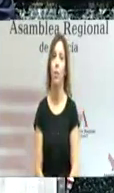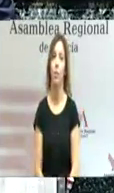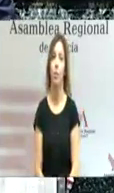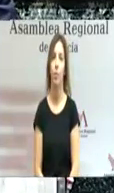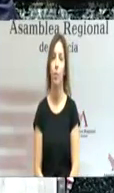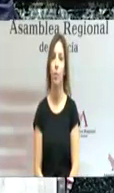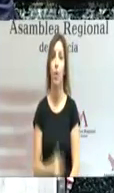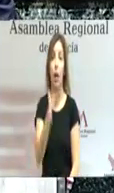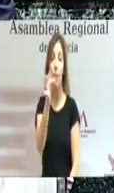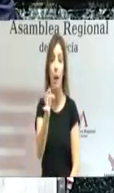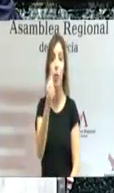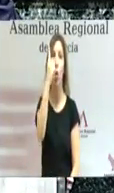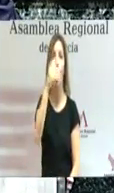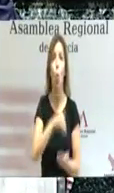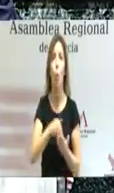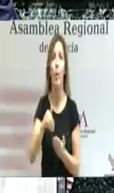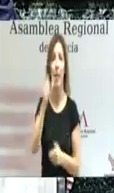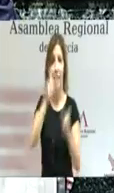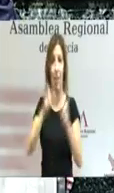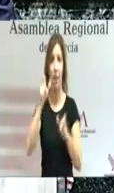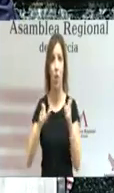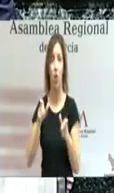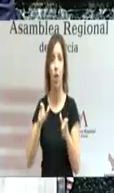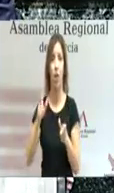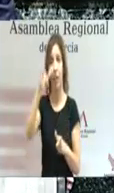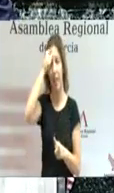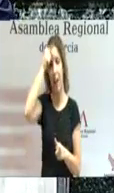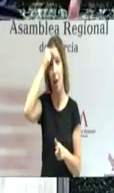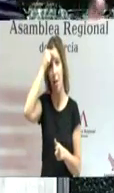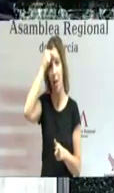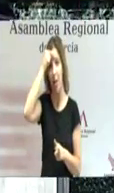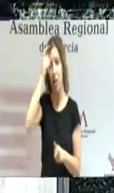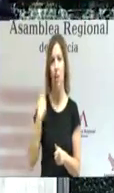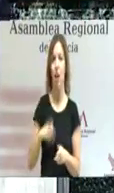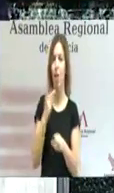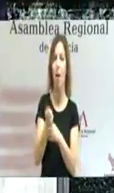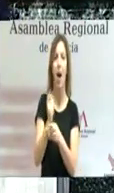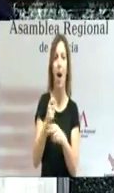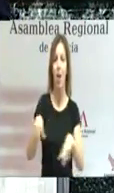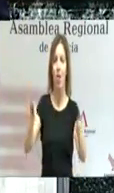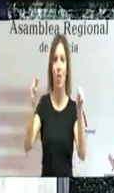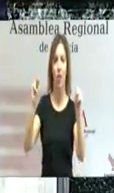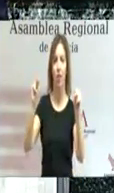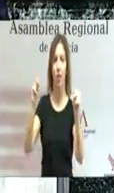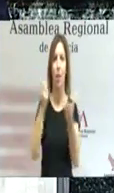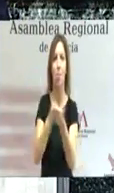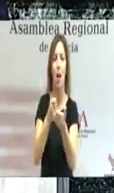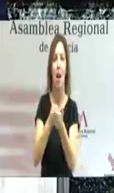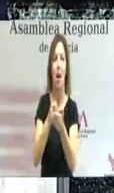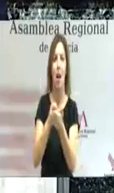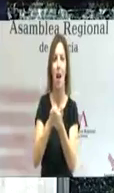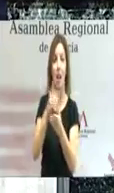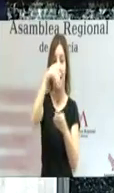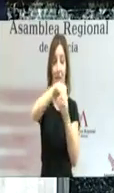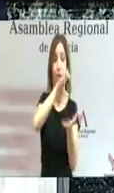También, más de un millar de personas con discapacidad intelectual que dejarán de pagar importe alguno en